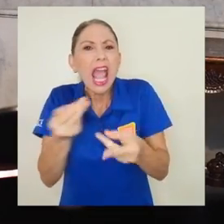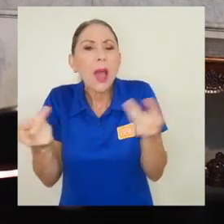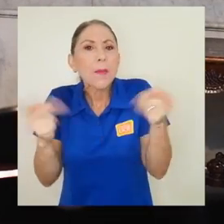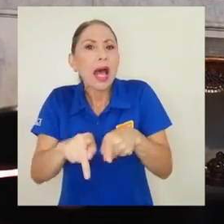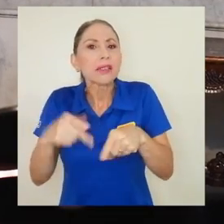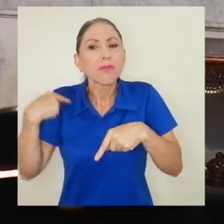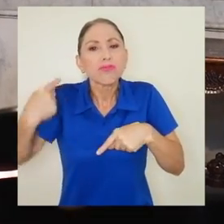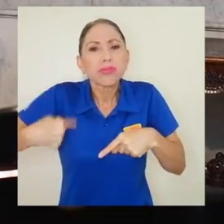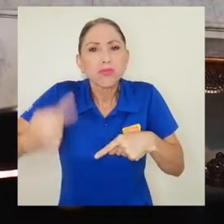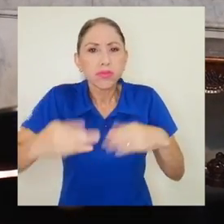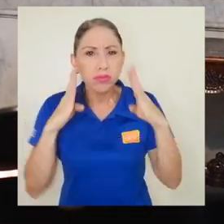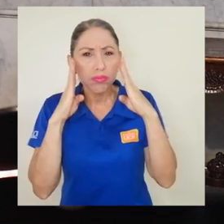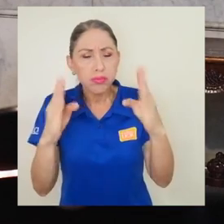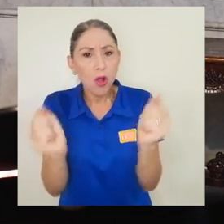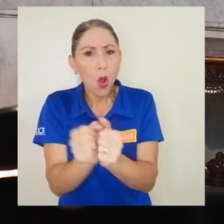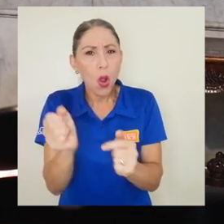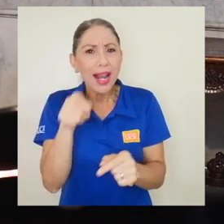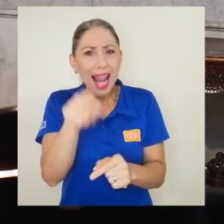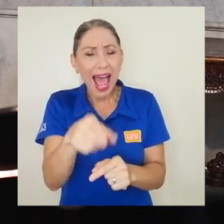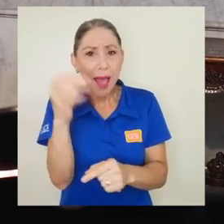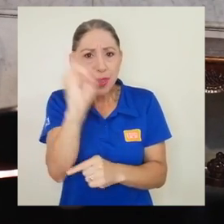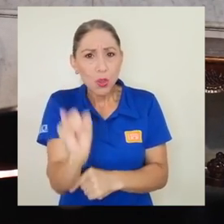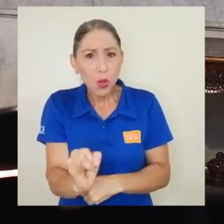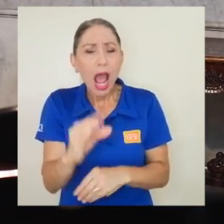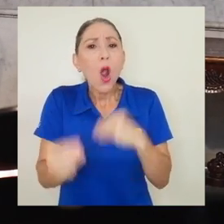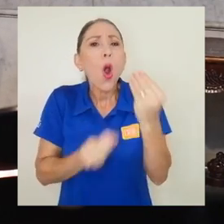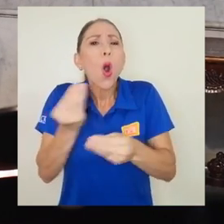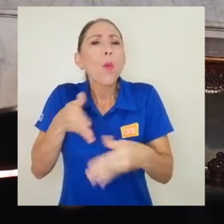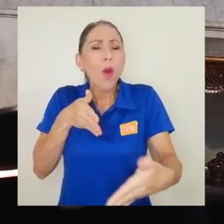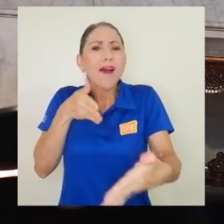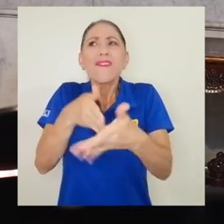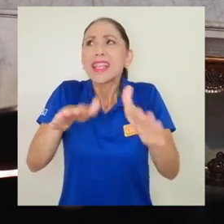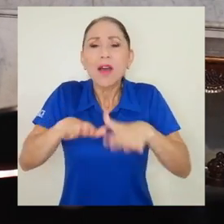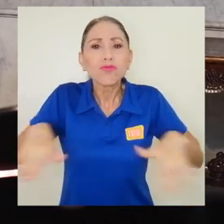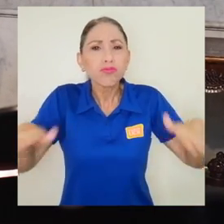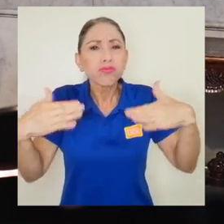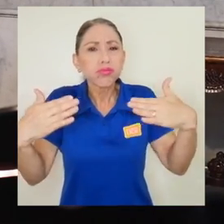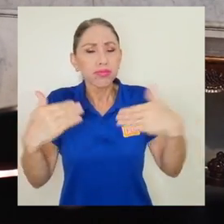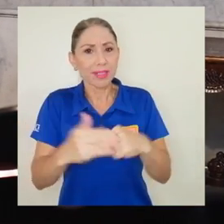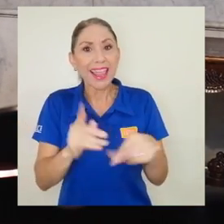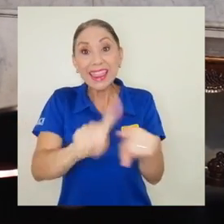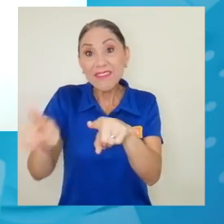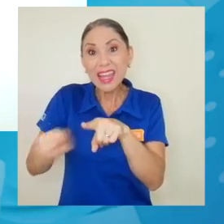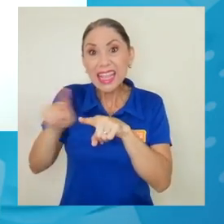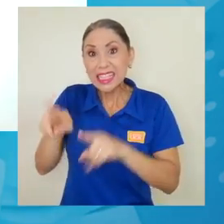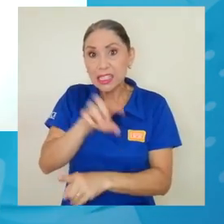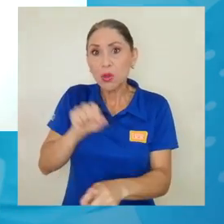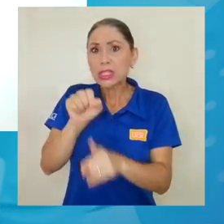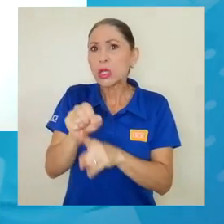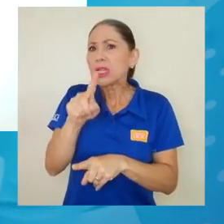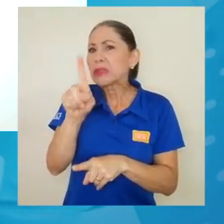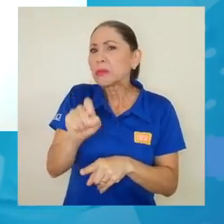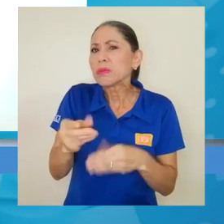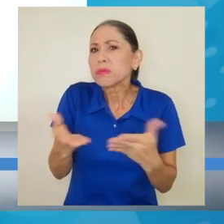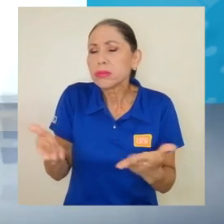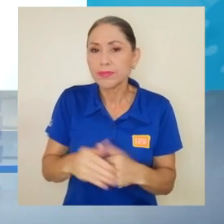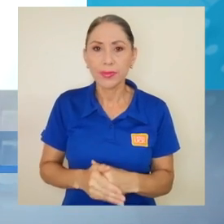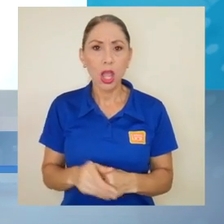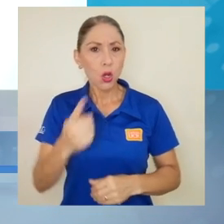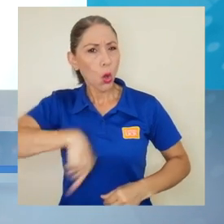afectan las condiciones ambientales, entre otras interrogantes. La idea de nosotros es buscar qué